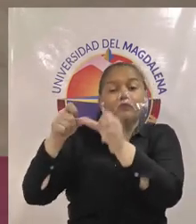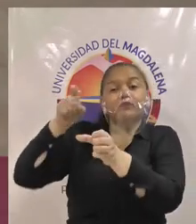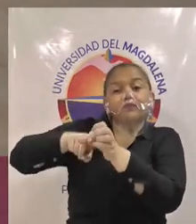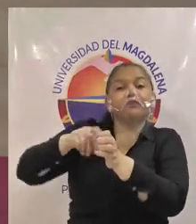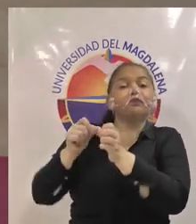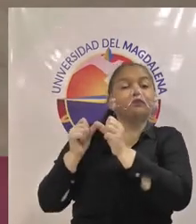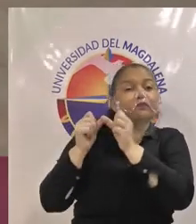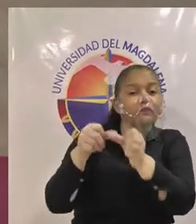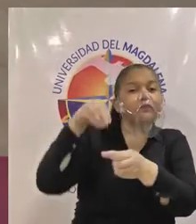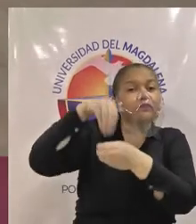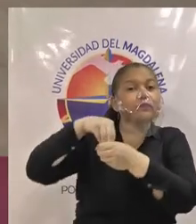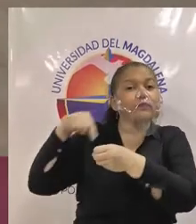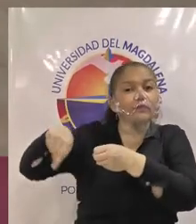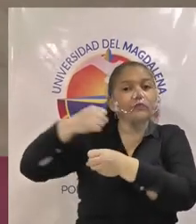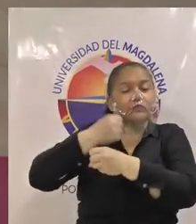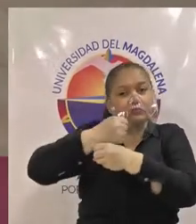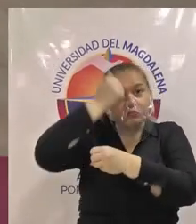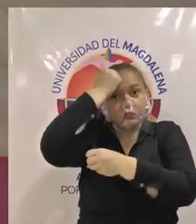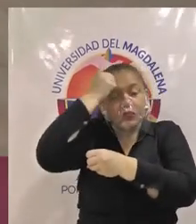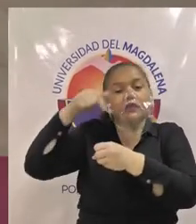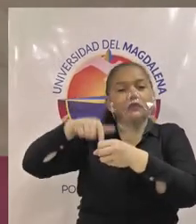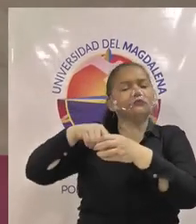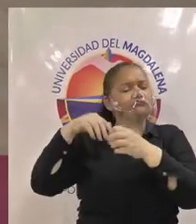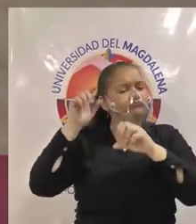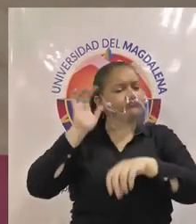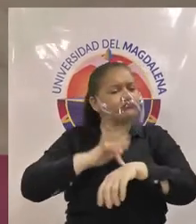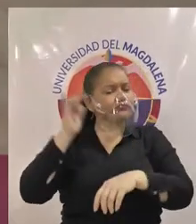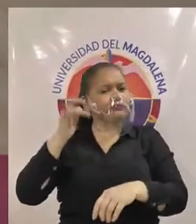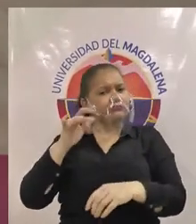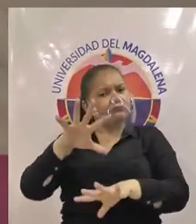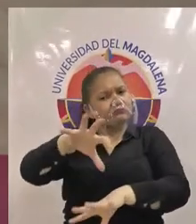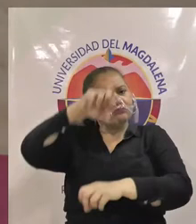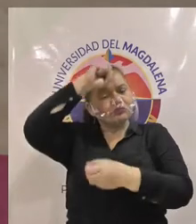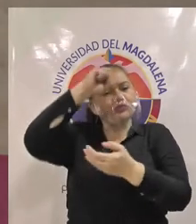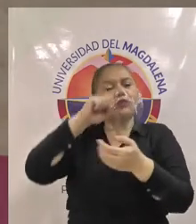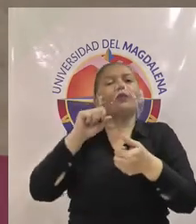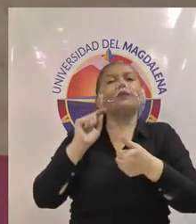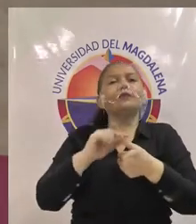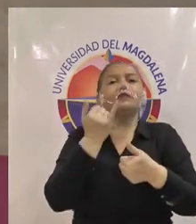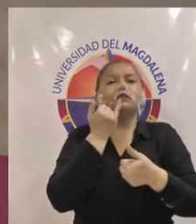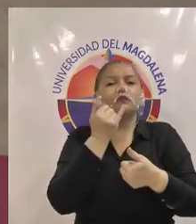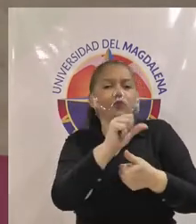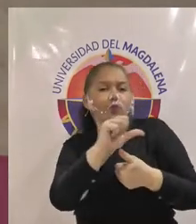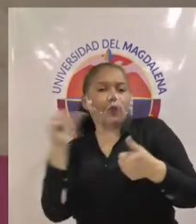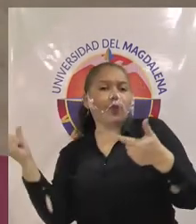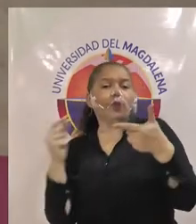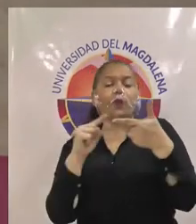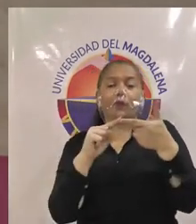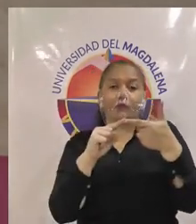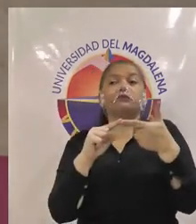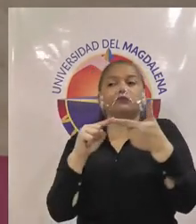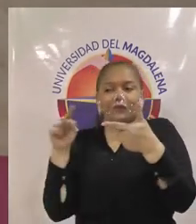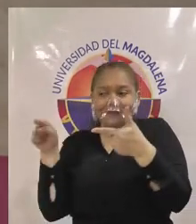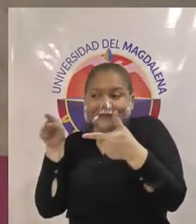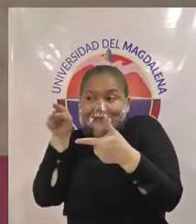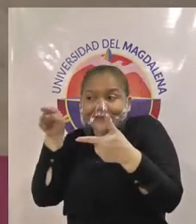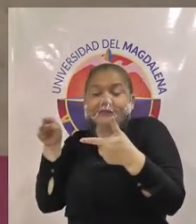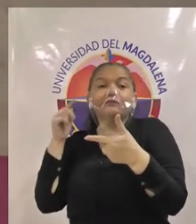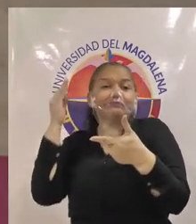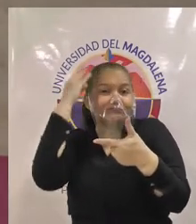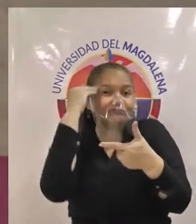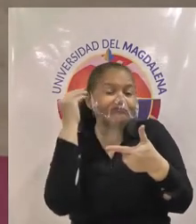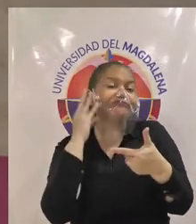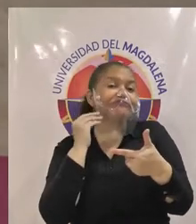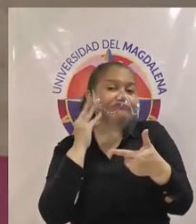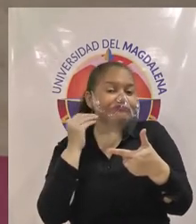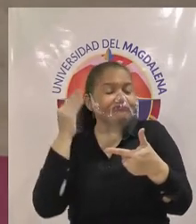Matalena de tal manera de que ellos puedan empoderarse con otro idioma y así mismo nos puedan nosotros nutrir en conocimiento